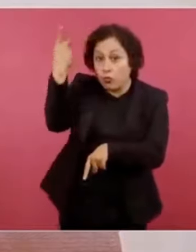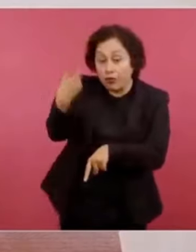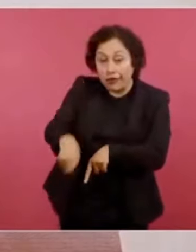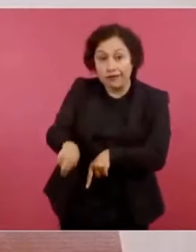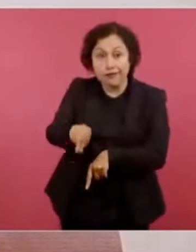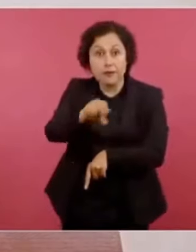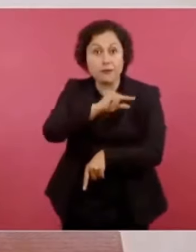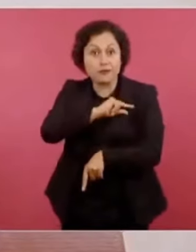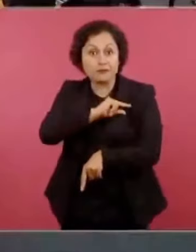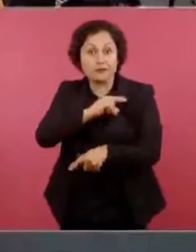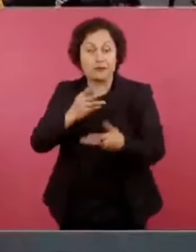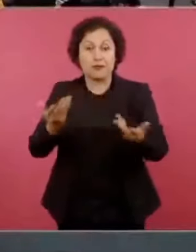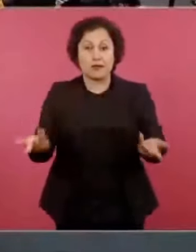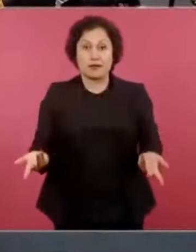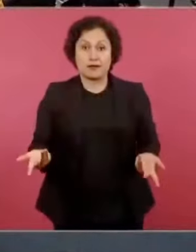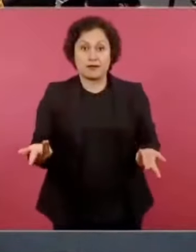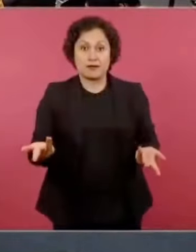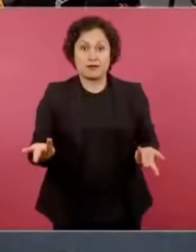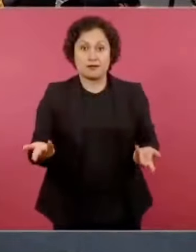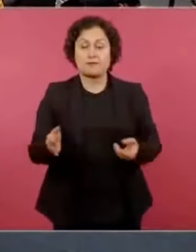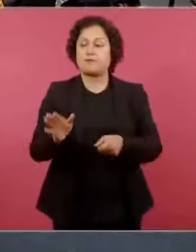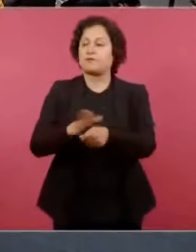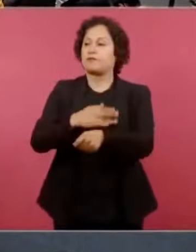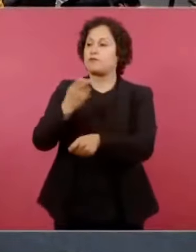por eso, ver, ponga a la la a a a a a a Gracias.